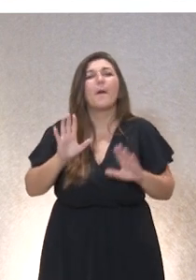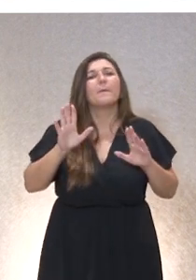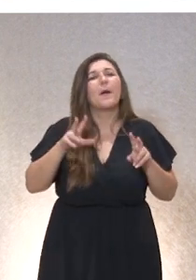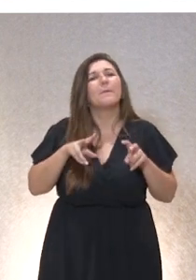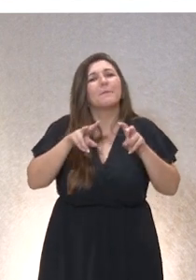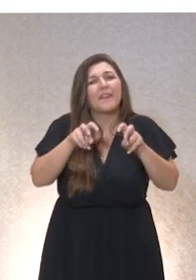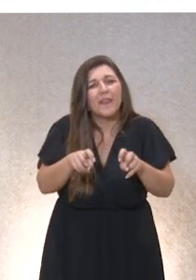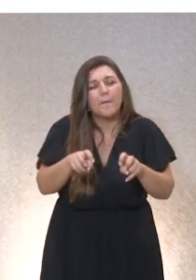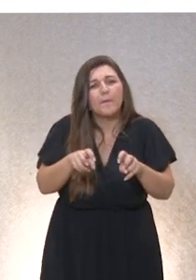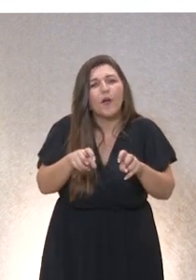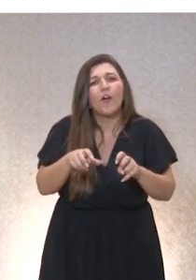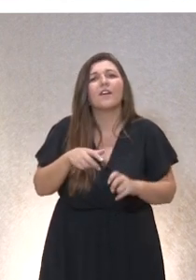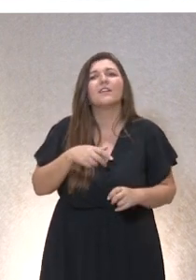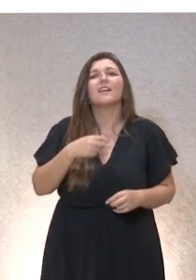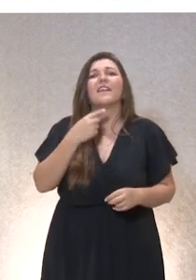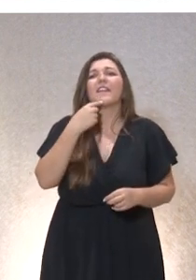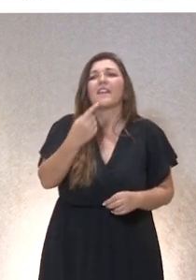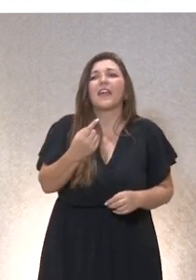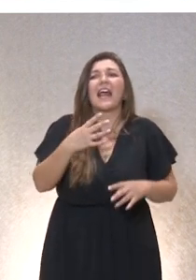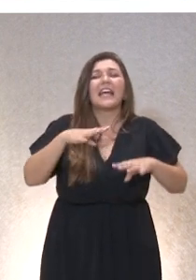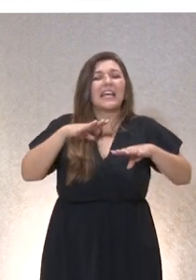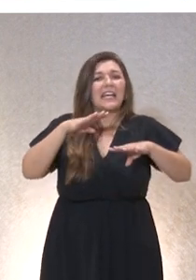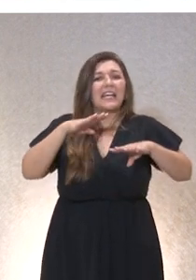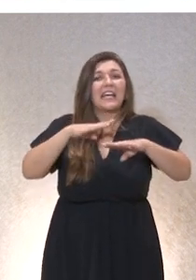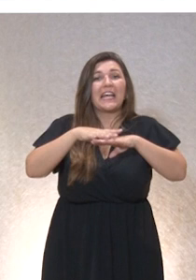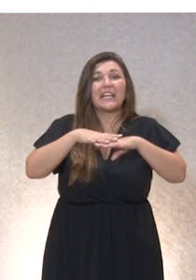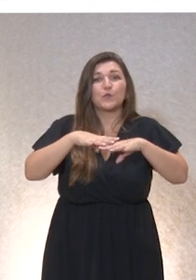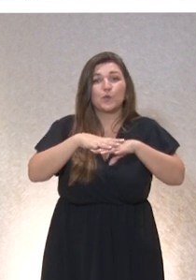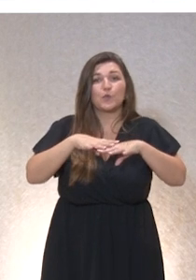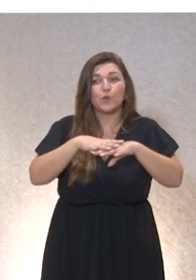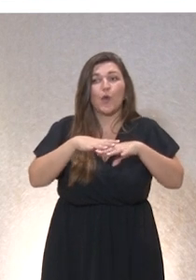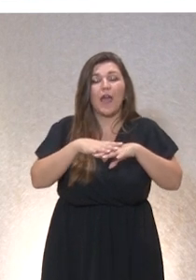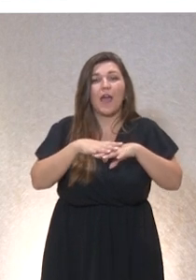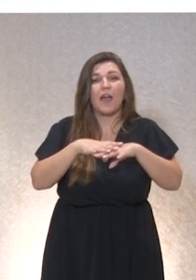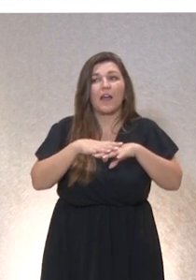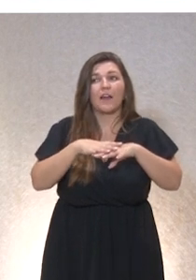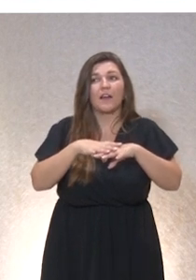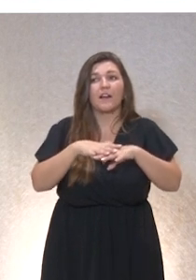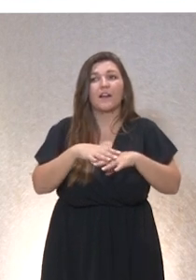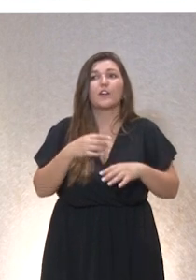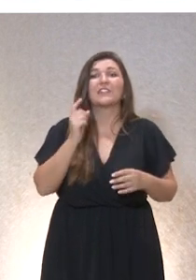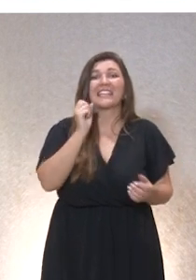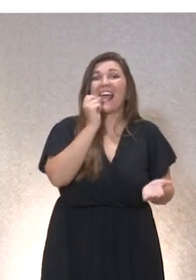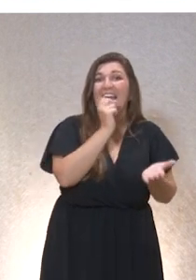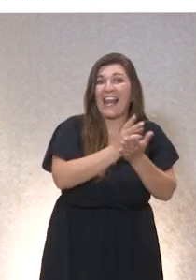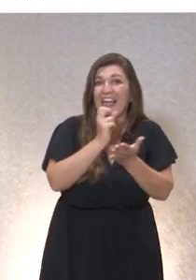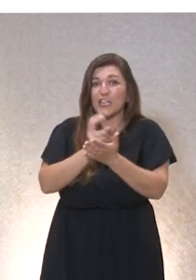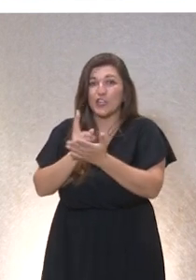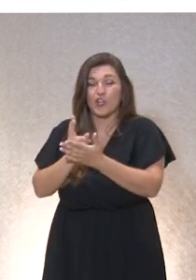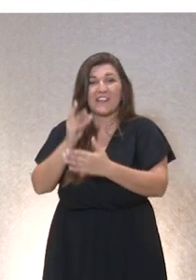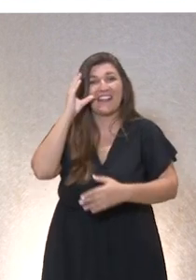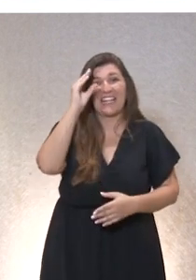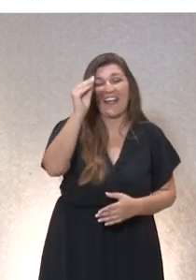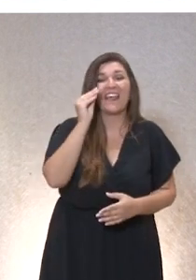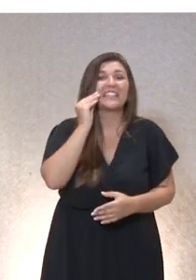que hay una estructura. En un primer momento plantearé los retos de la inteligencia artificial